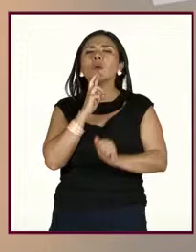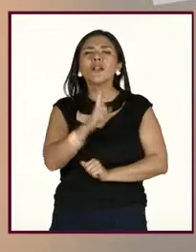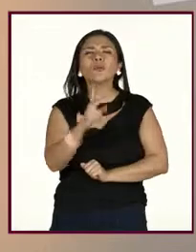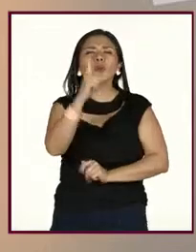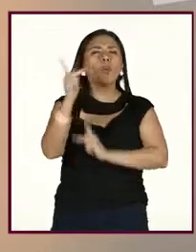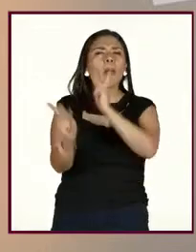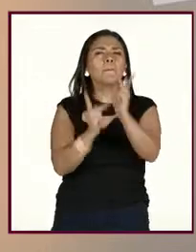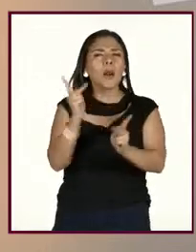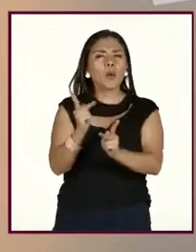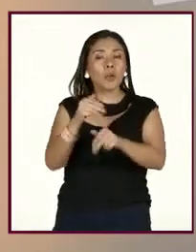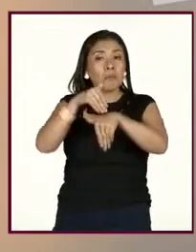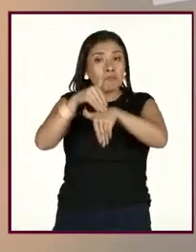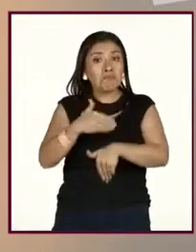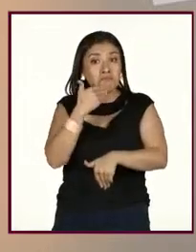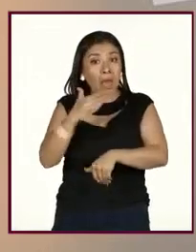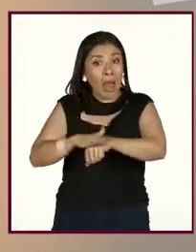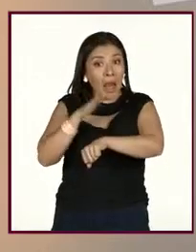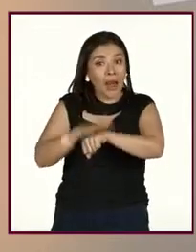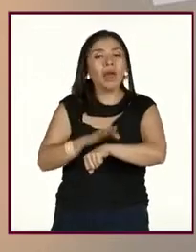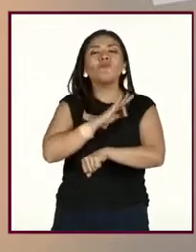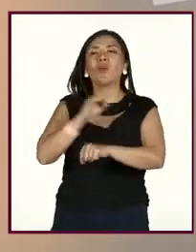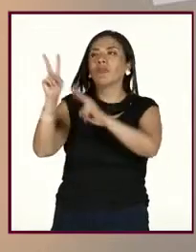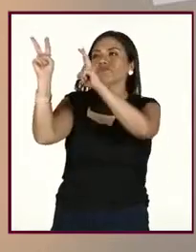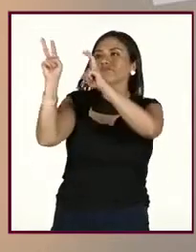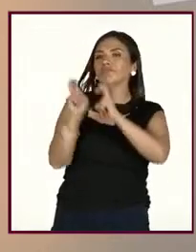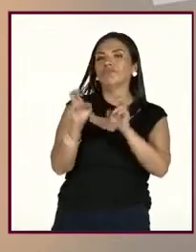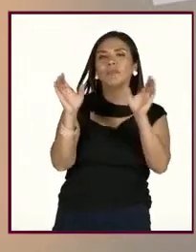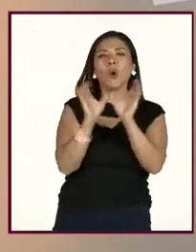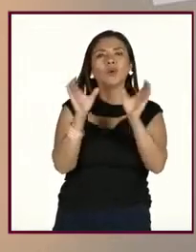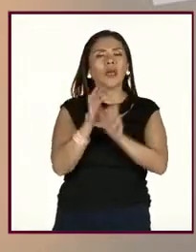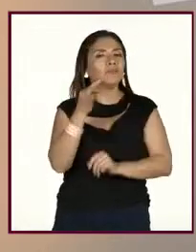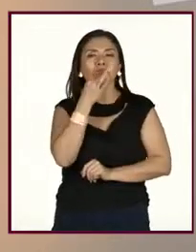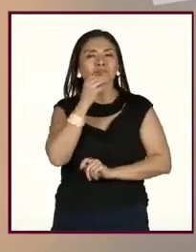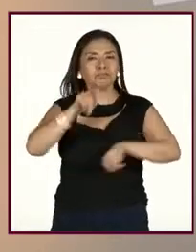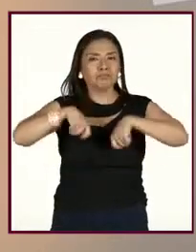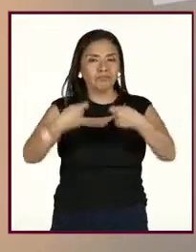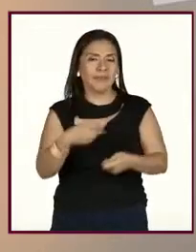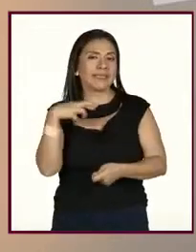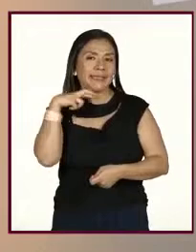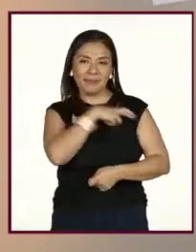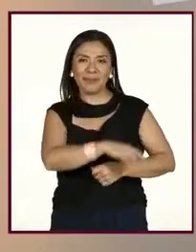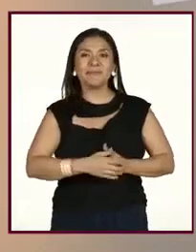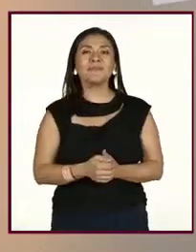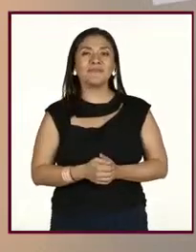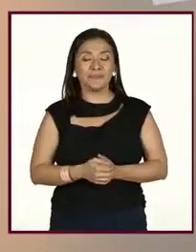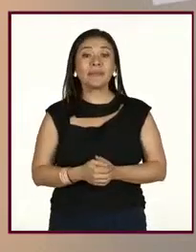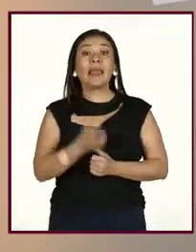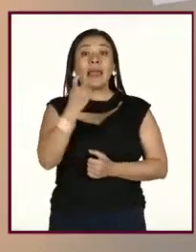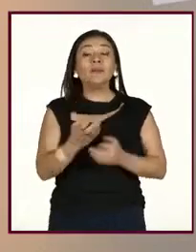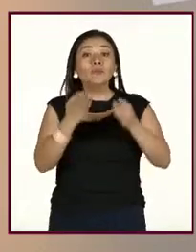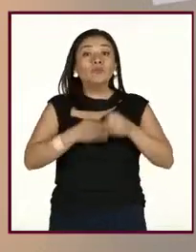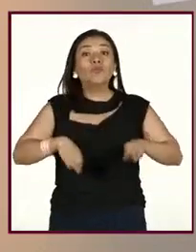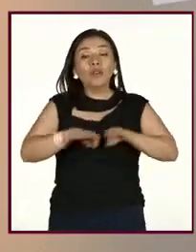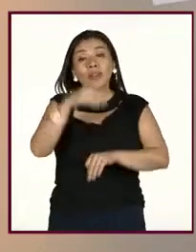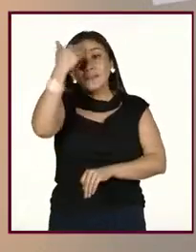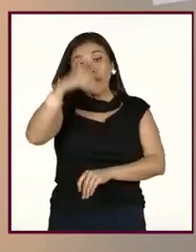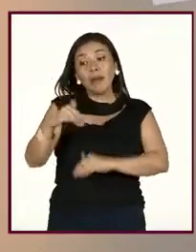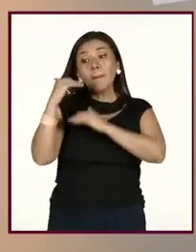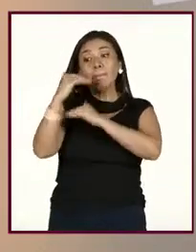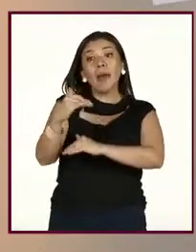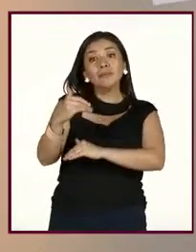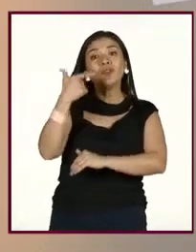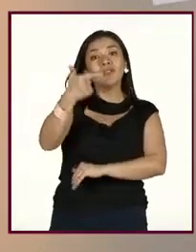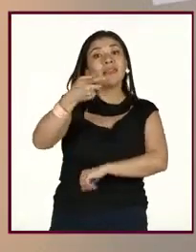pregunta y si la respuesta es correcta, podrán descargar su constancia inmediatamente. Y es importante mencionarles que solo